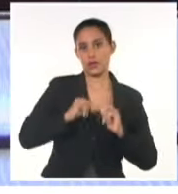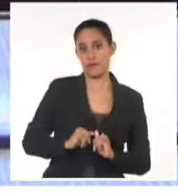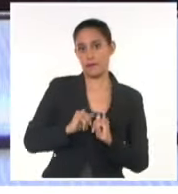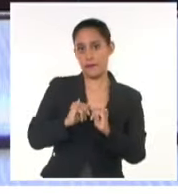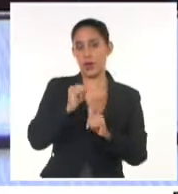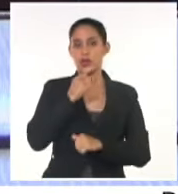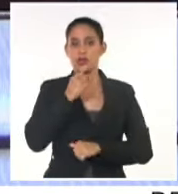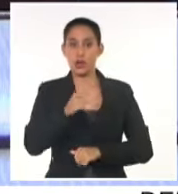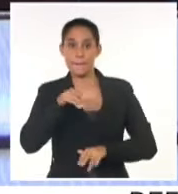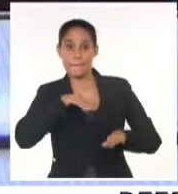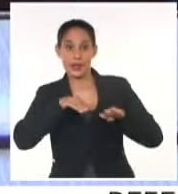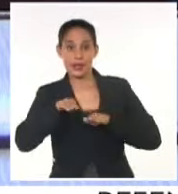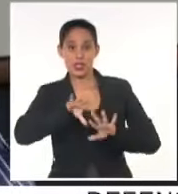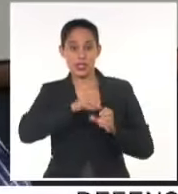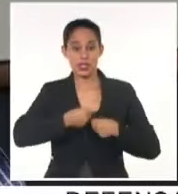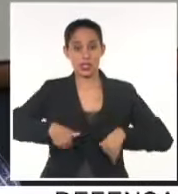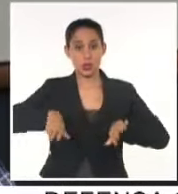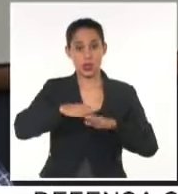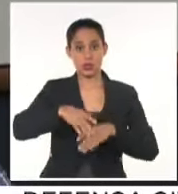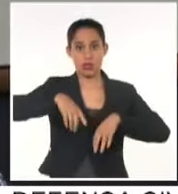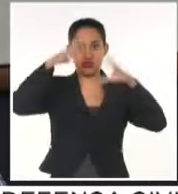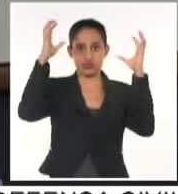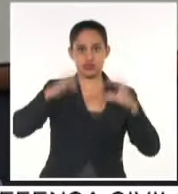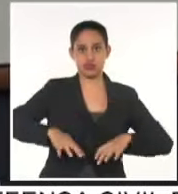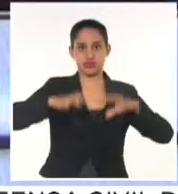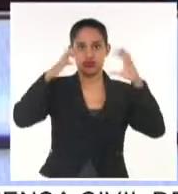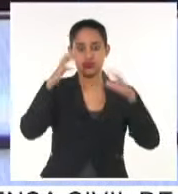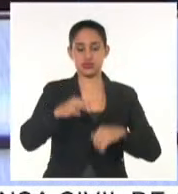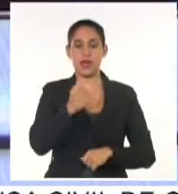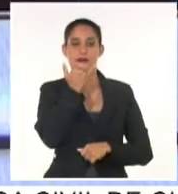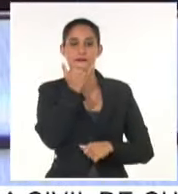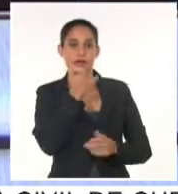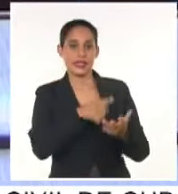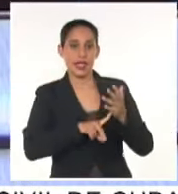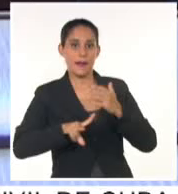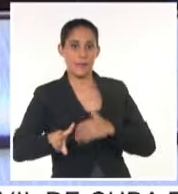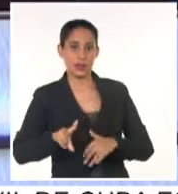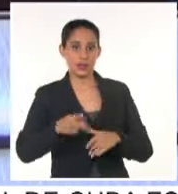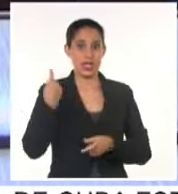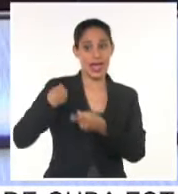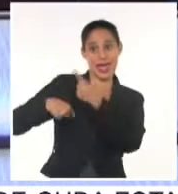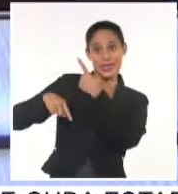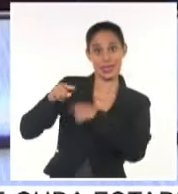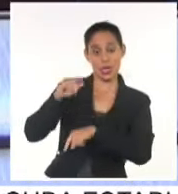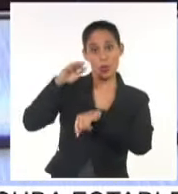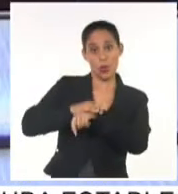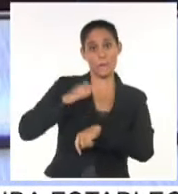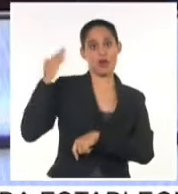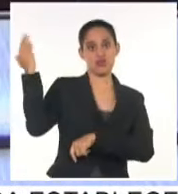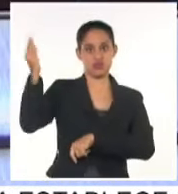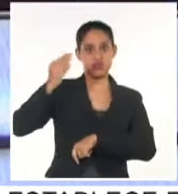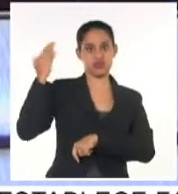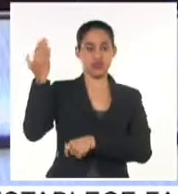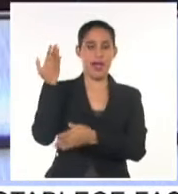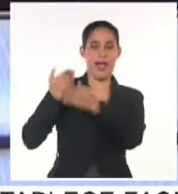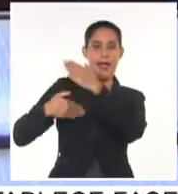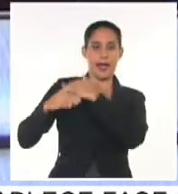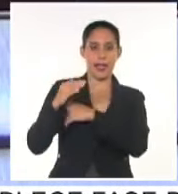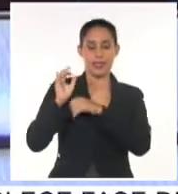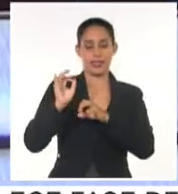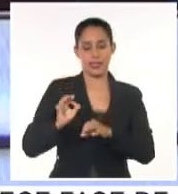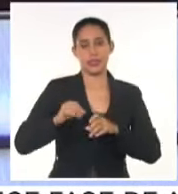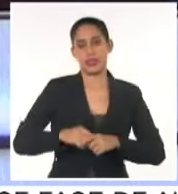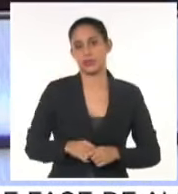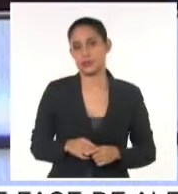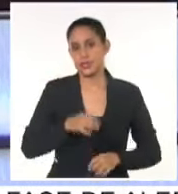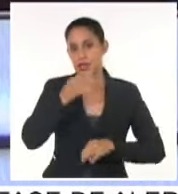preparativos para enfrentar las lluvias que afectan a la provincia, golpeada hace días por el paso del huracán Oscar. Explicó que